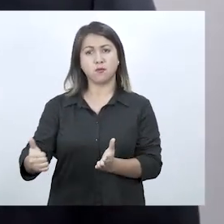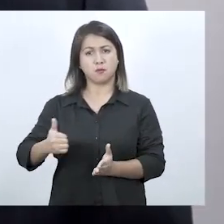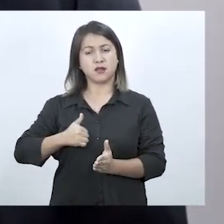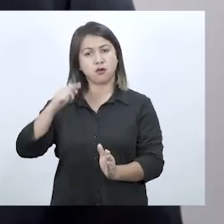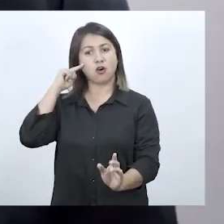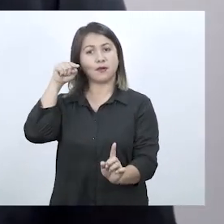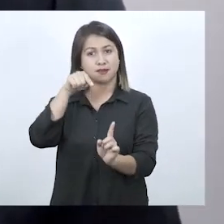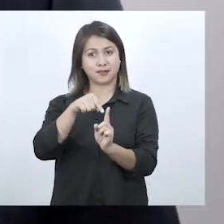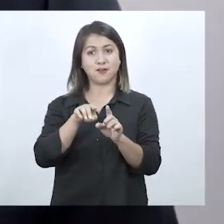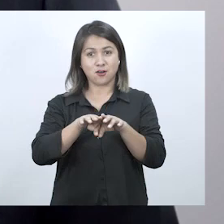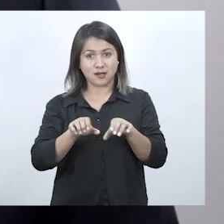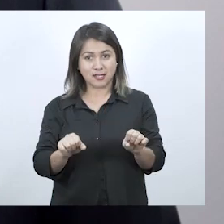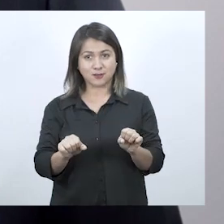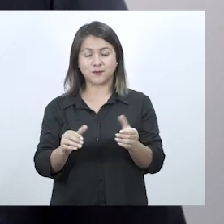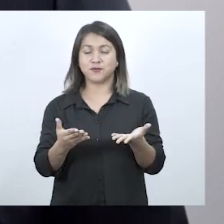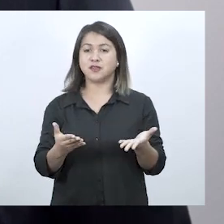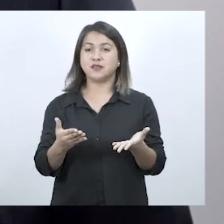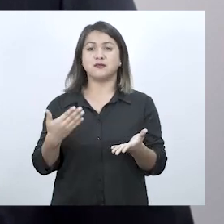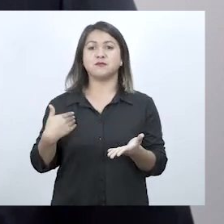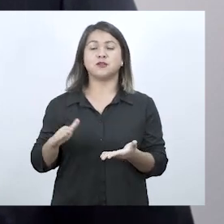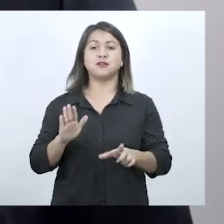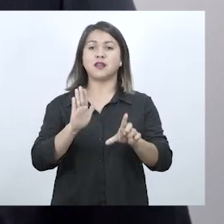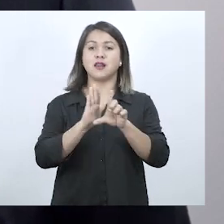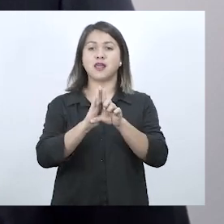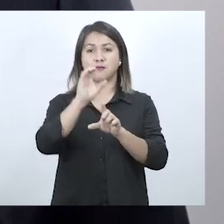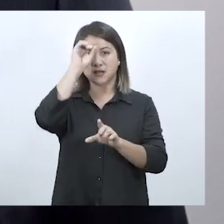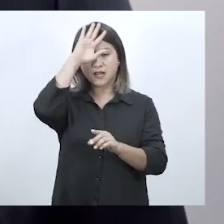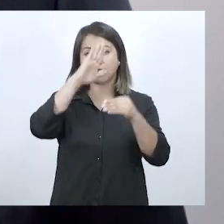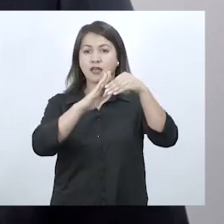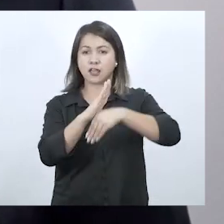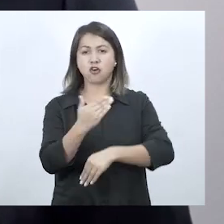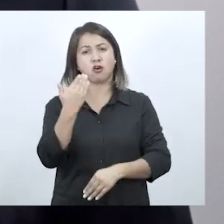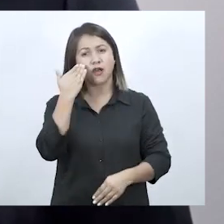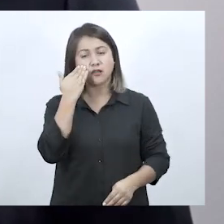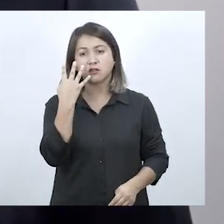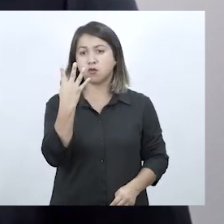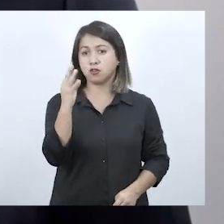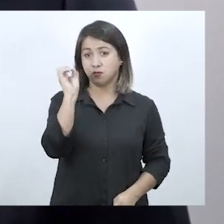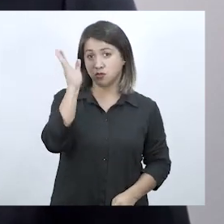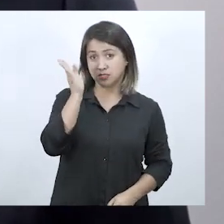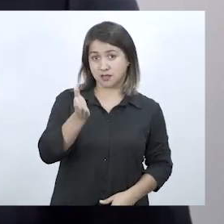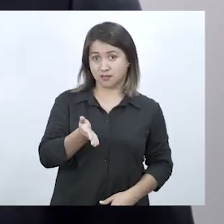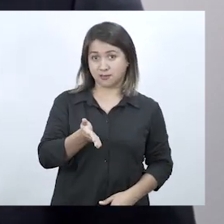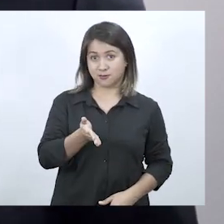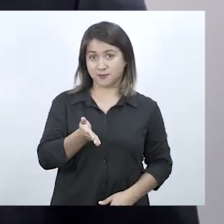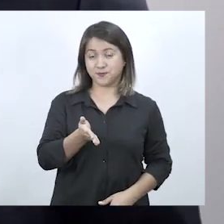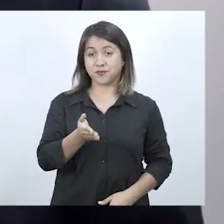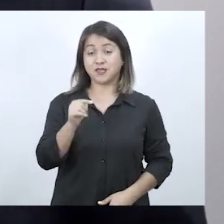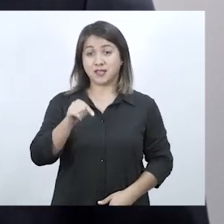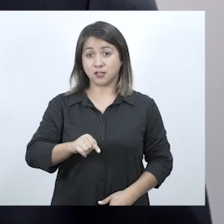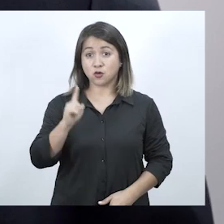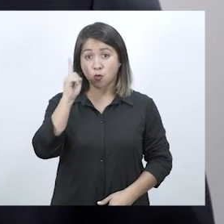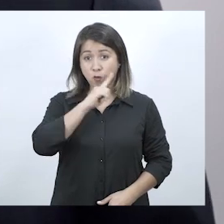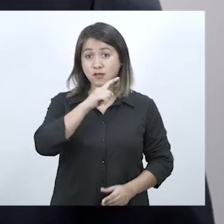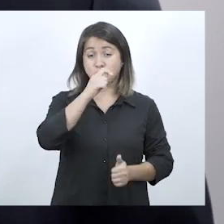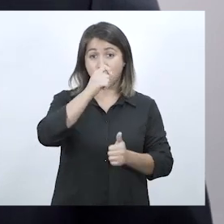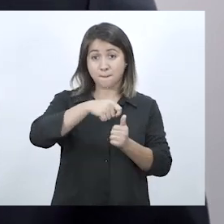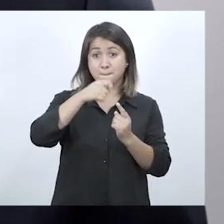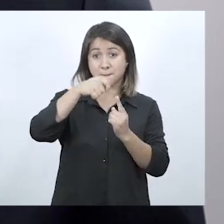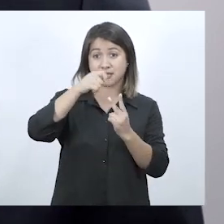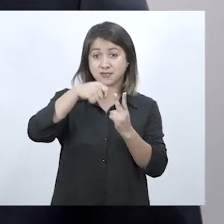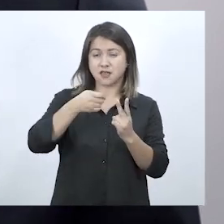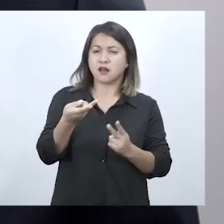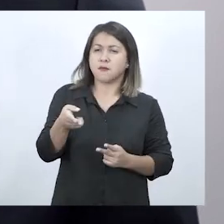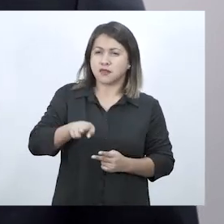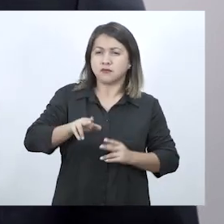cumplimos con nuestra meta, a pesar de que la ley del mineral cayó en casi 4%. En estos últimos